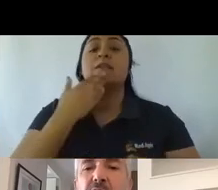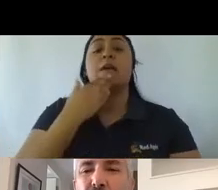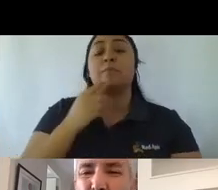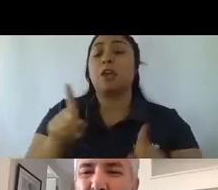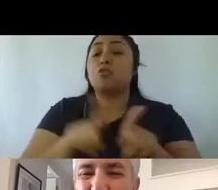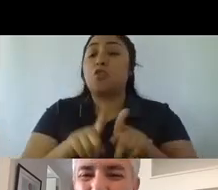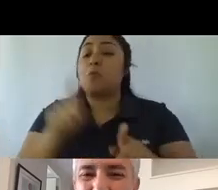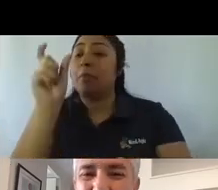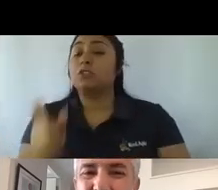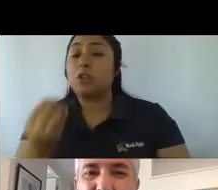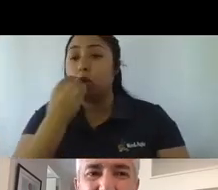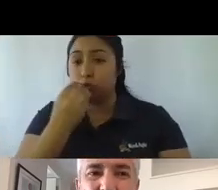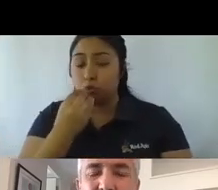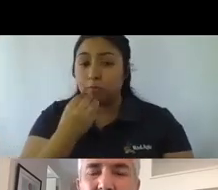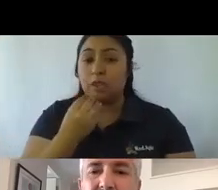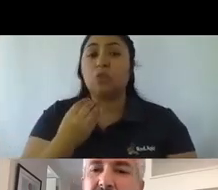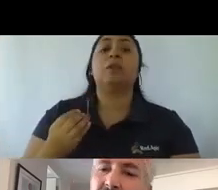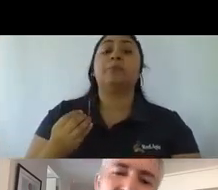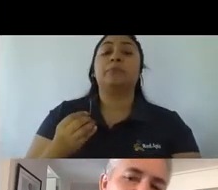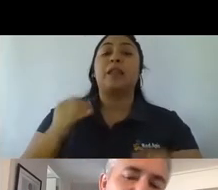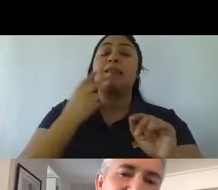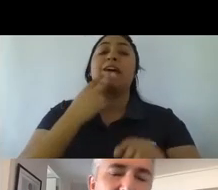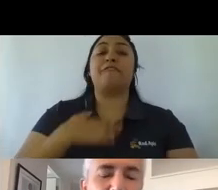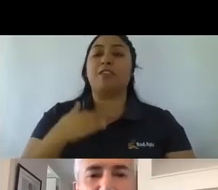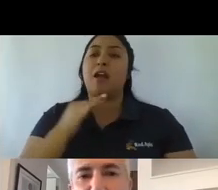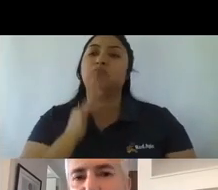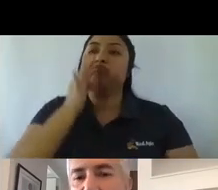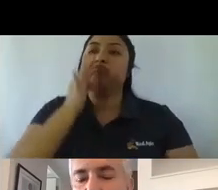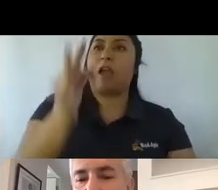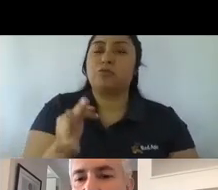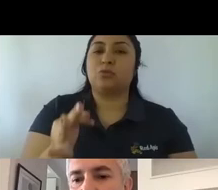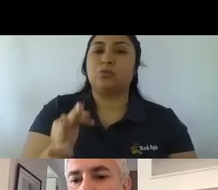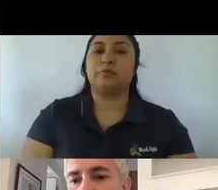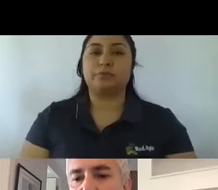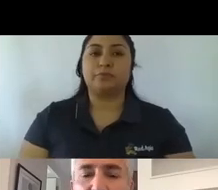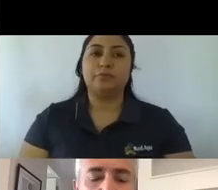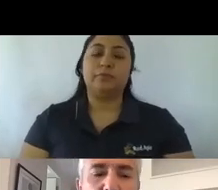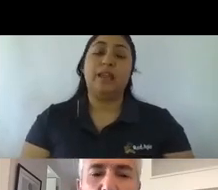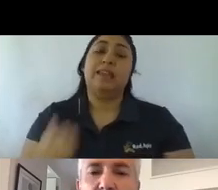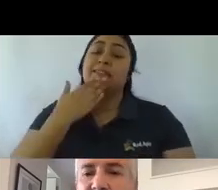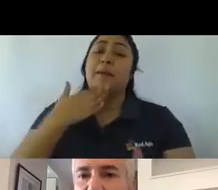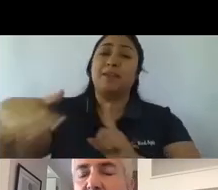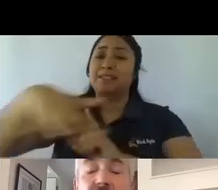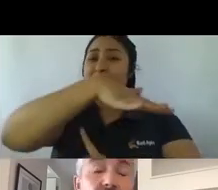respecto de cómo vamos a hacer la vida hacia adelante. Ni hablar de la situación económica a la que le tenemos que sumar no solo el COVID, sino también todo el